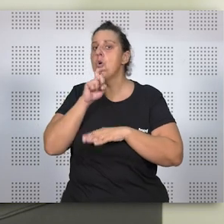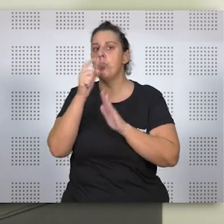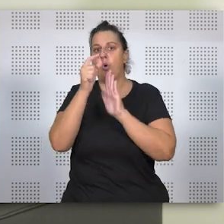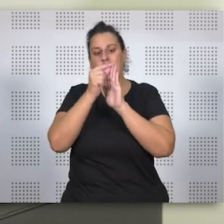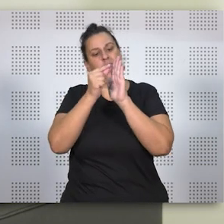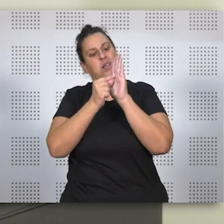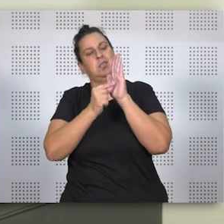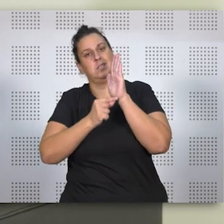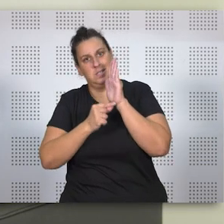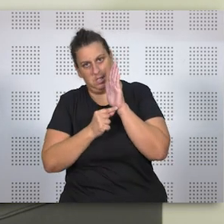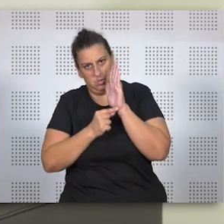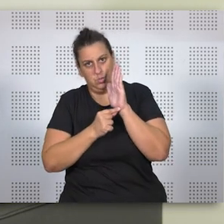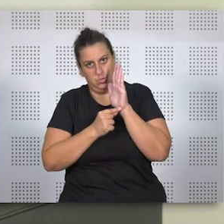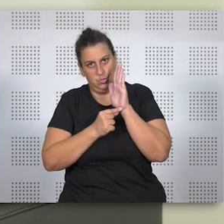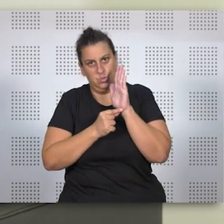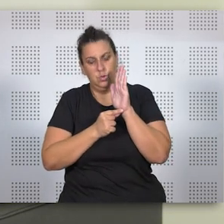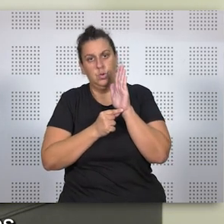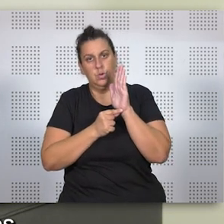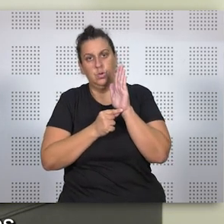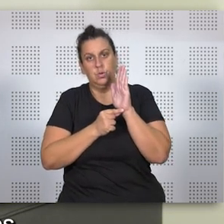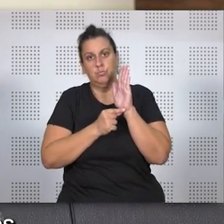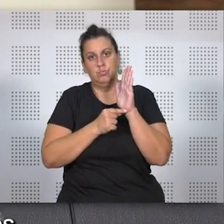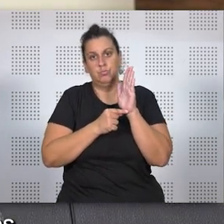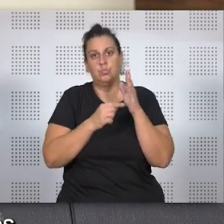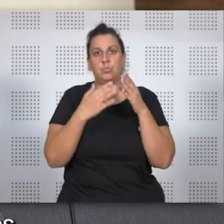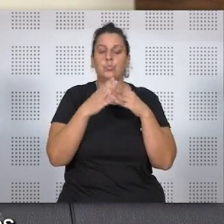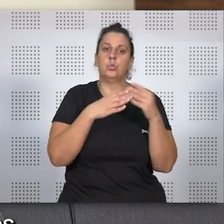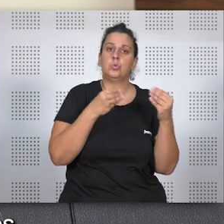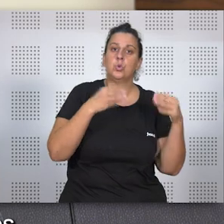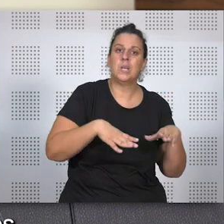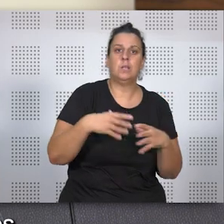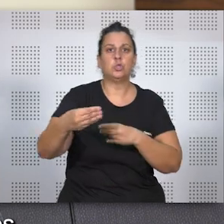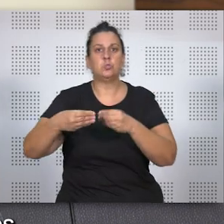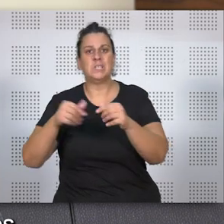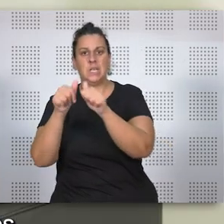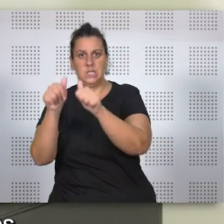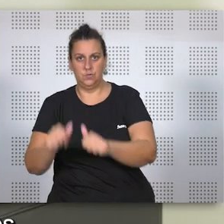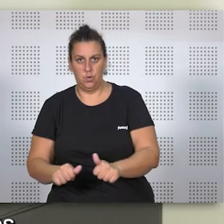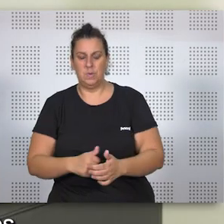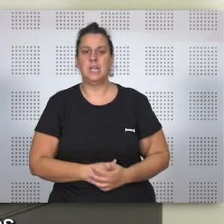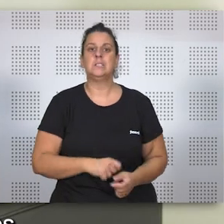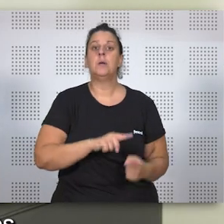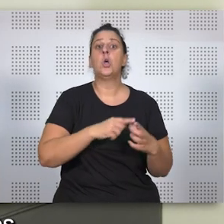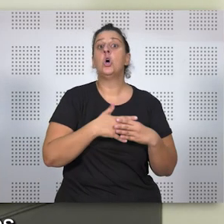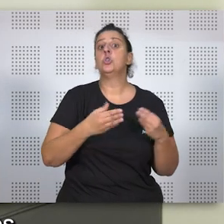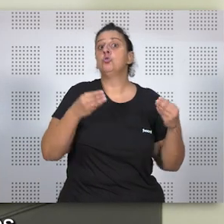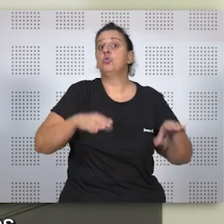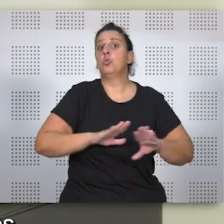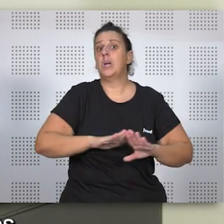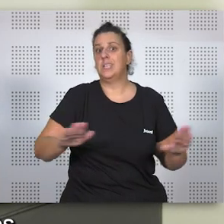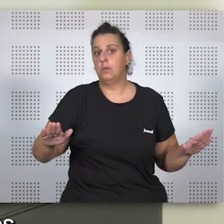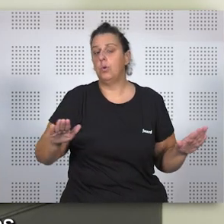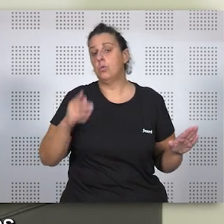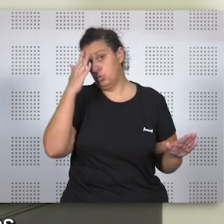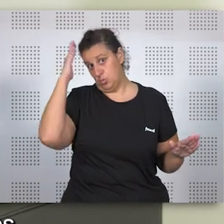requisitos, que vamos a, enseguida los digo, ¿no? Subjetivos, materiales y formales. Primero tenemos el requisito subjetivo de carácter